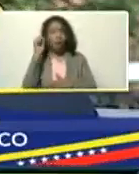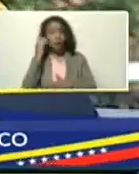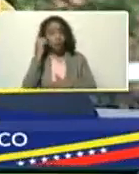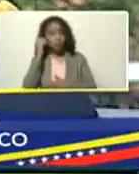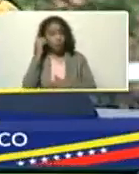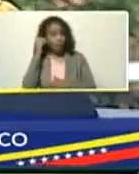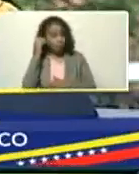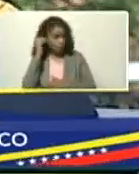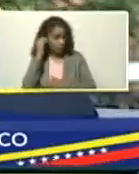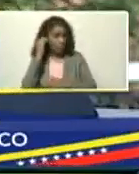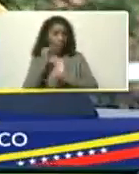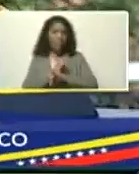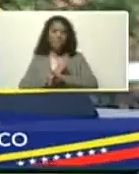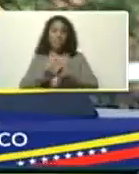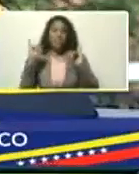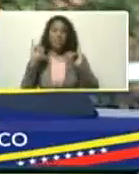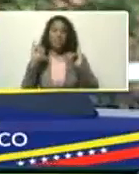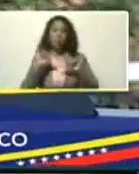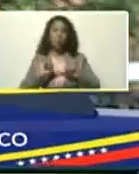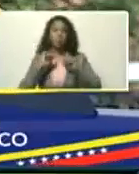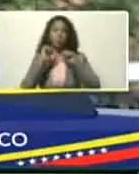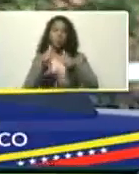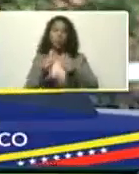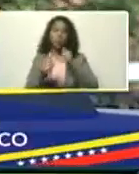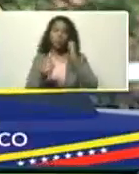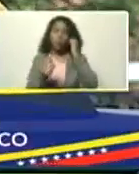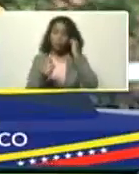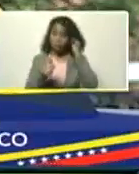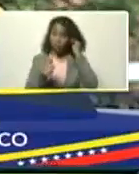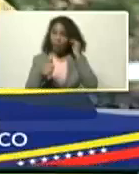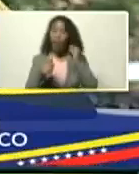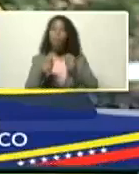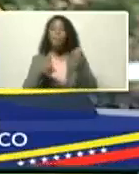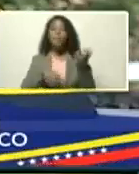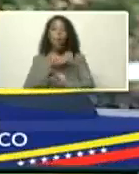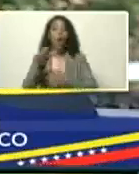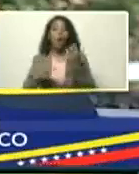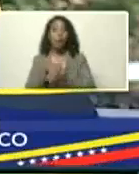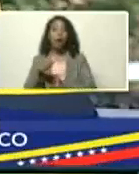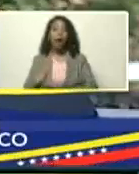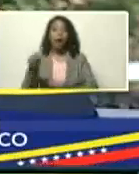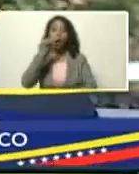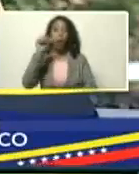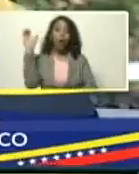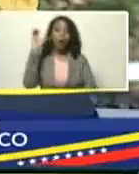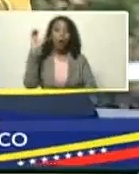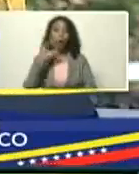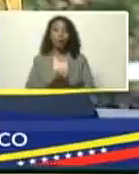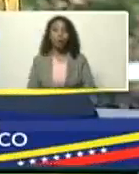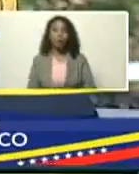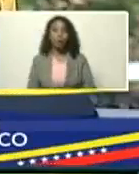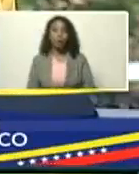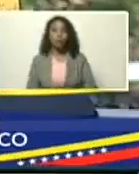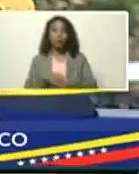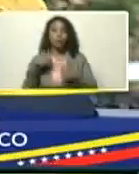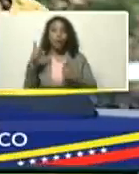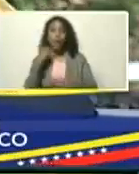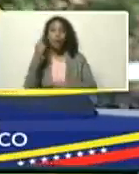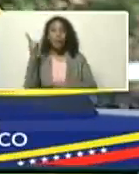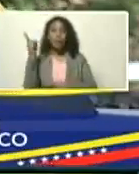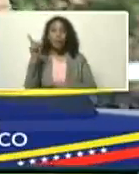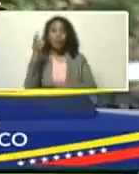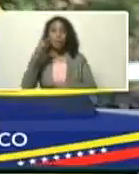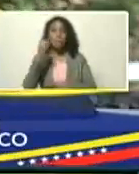se acabaron, y empezó la inmensa crisis del agua en Caracas, que la describe García